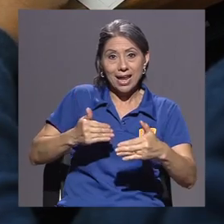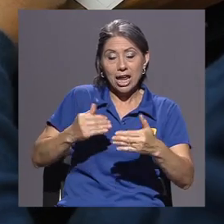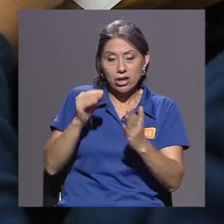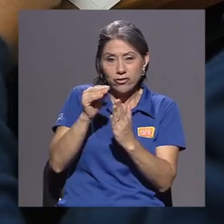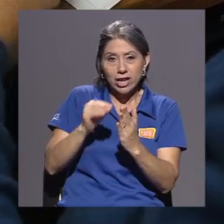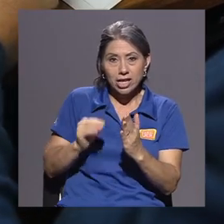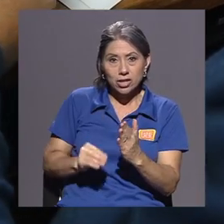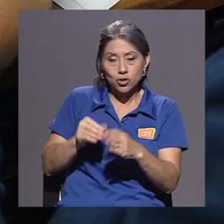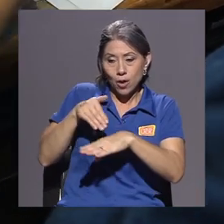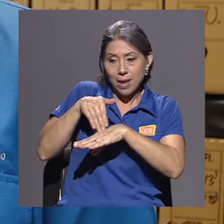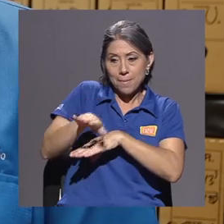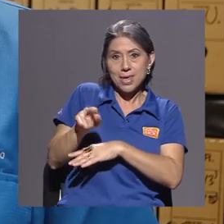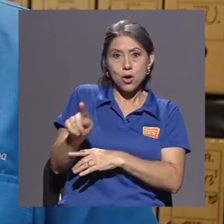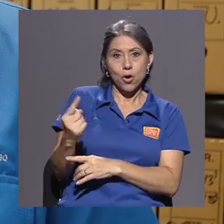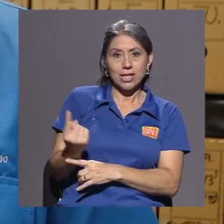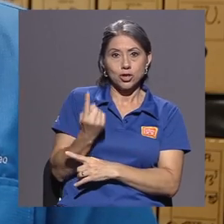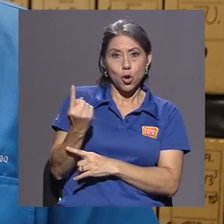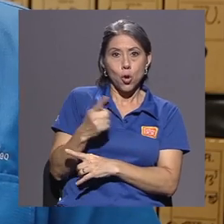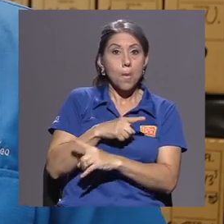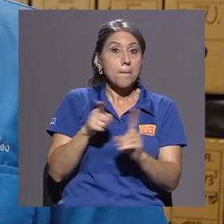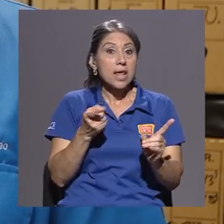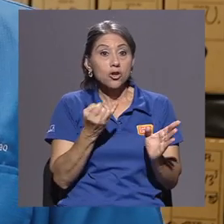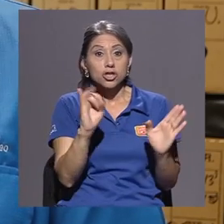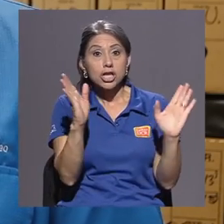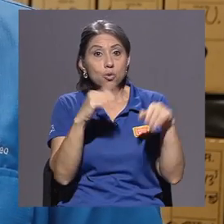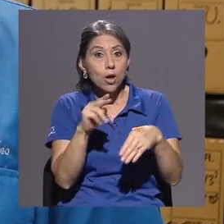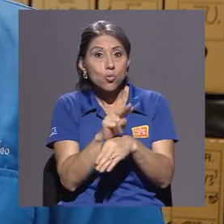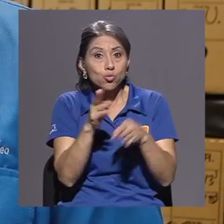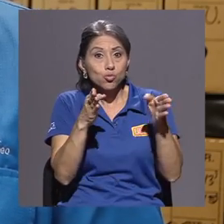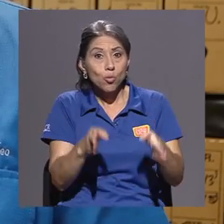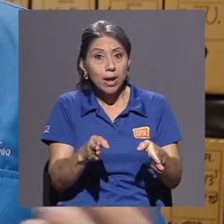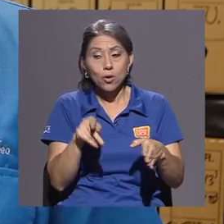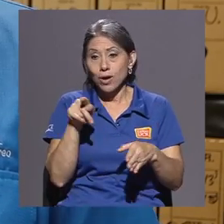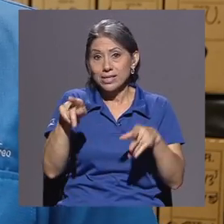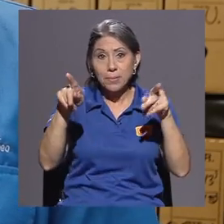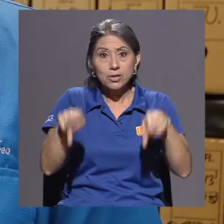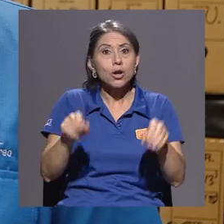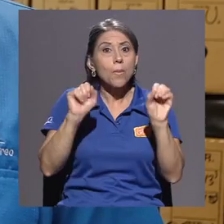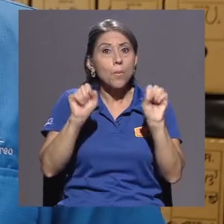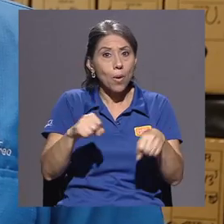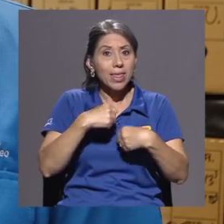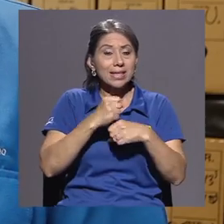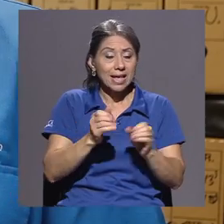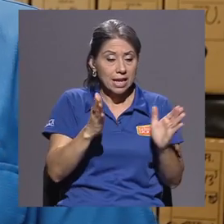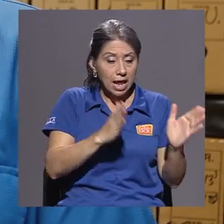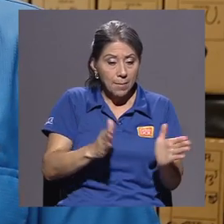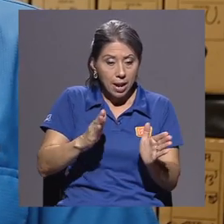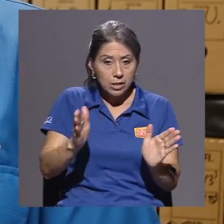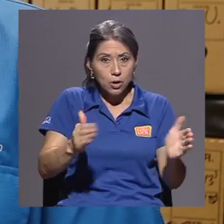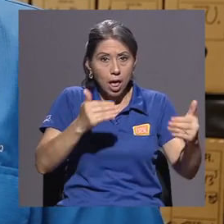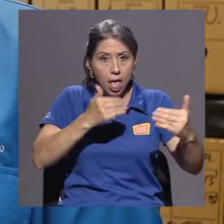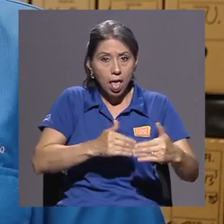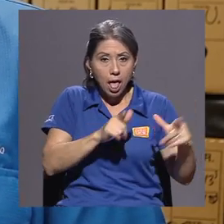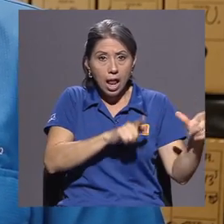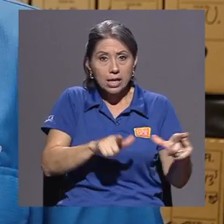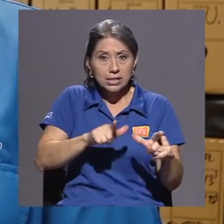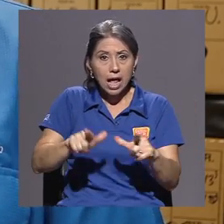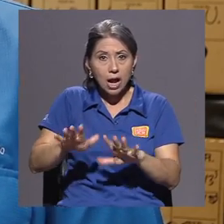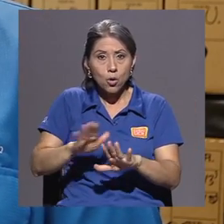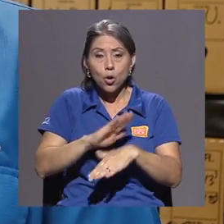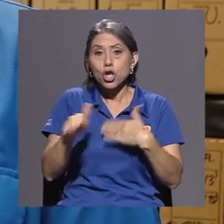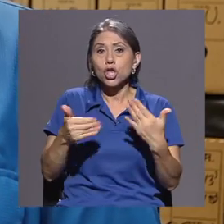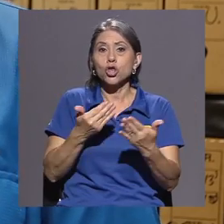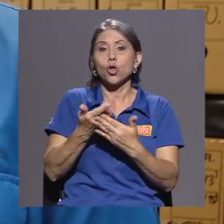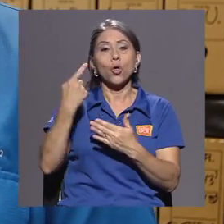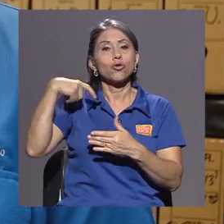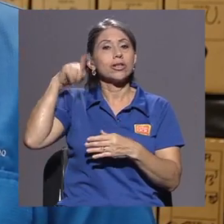envío él solo. Pero si no tiene un usuario, esa persona puede hacer el embalaje, alistarlo, y en recepción le hacen todo el